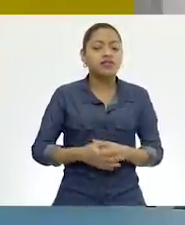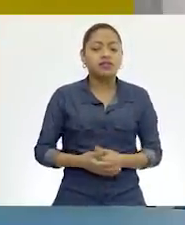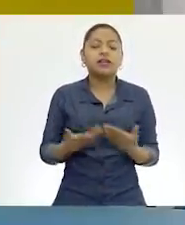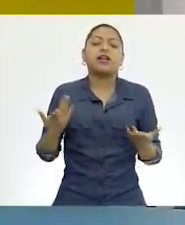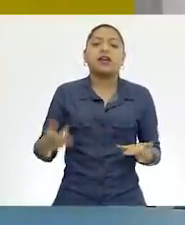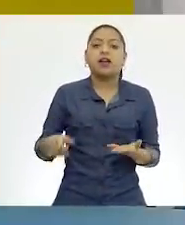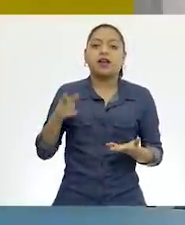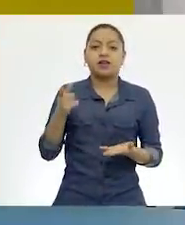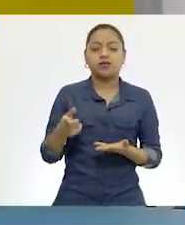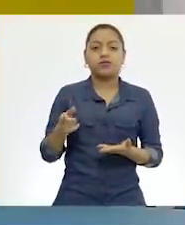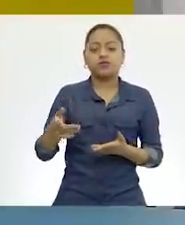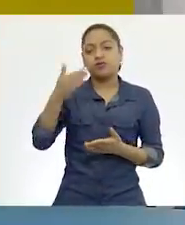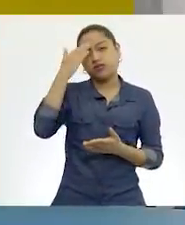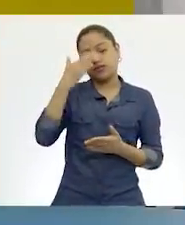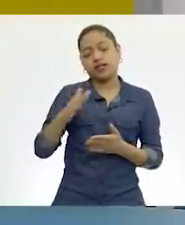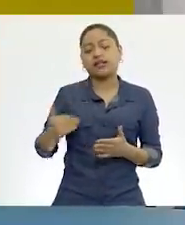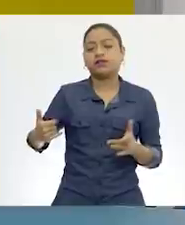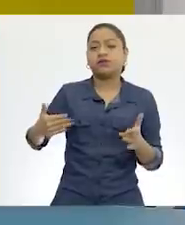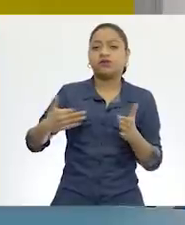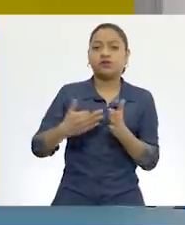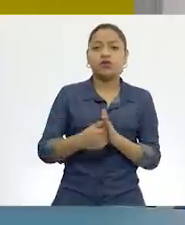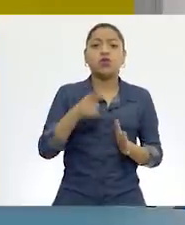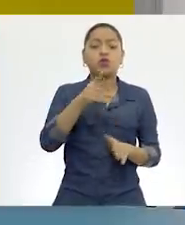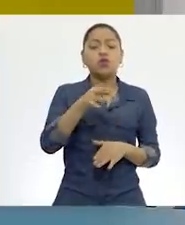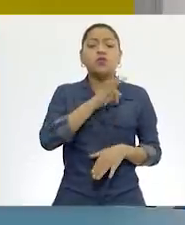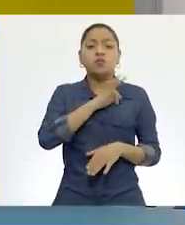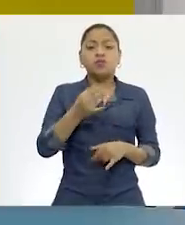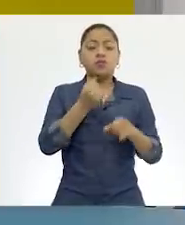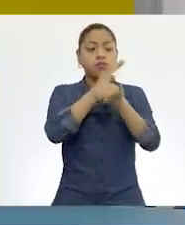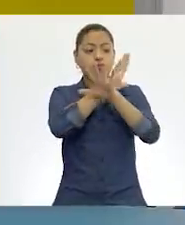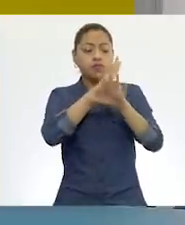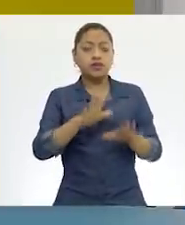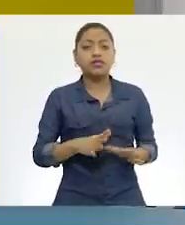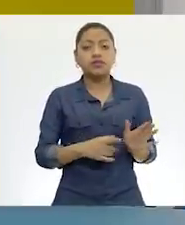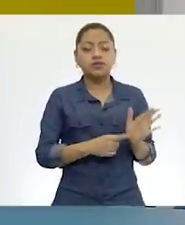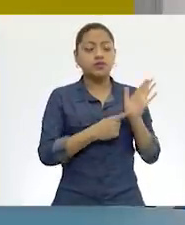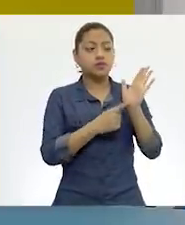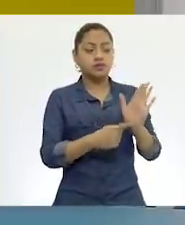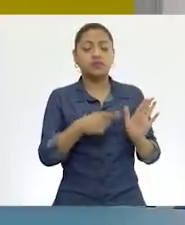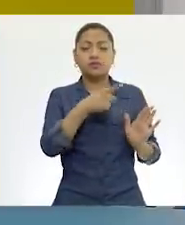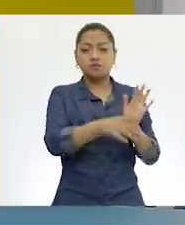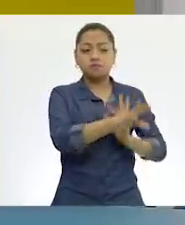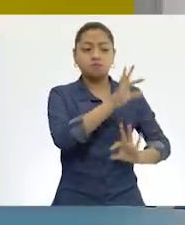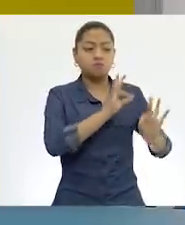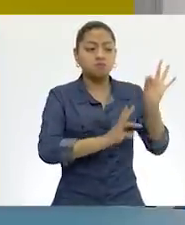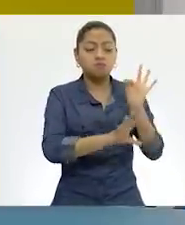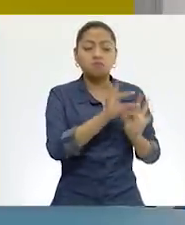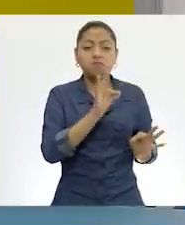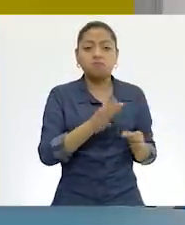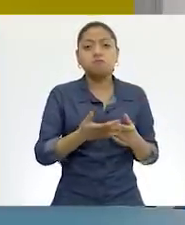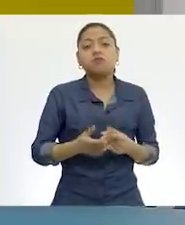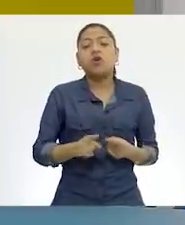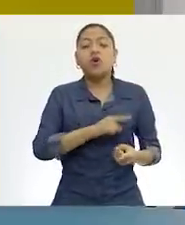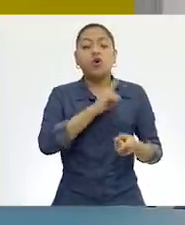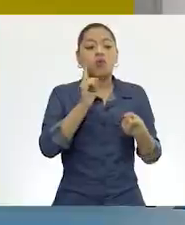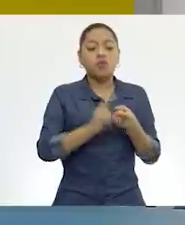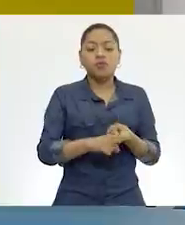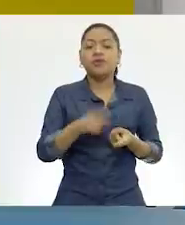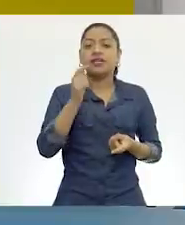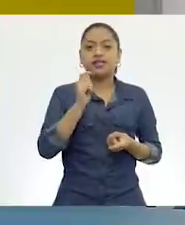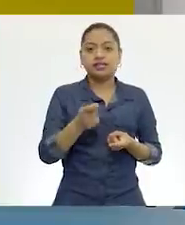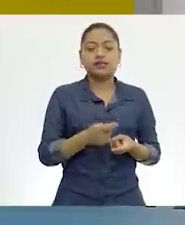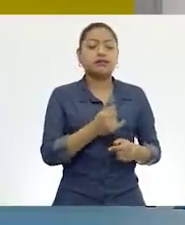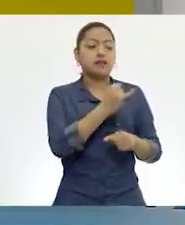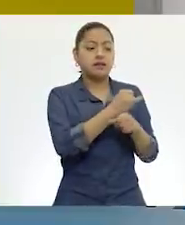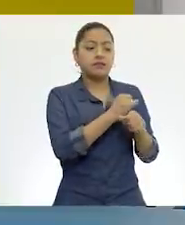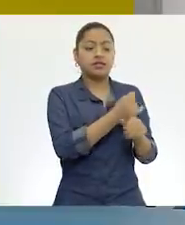hemos presentado un esquema, información sobre las diferentes fuentes de consulta. Y pues están las documentales, que nosotros